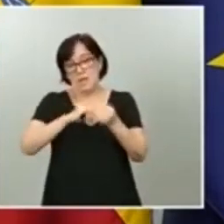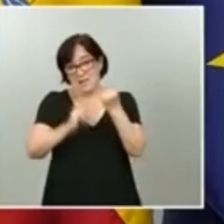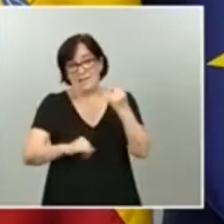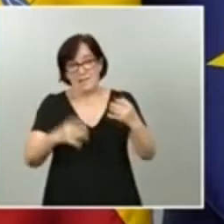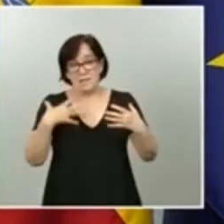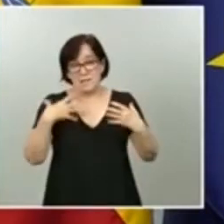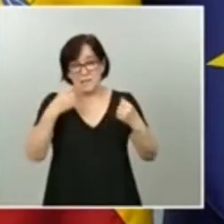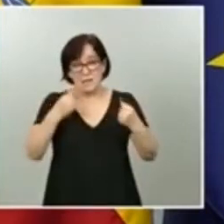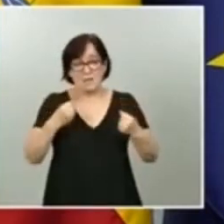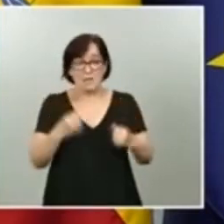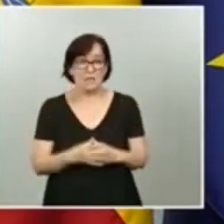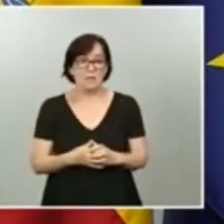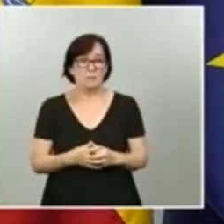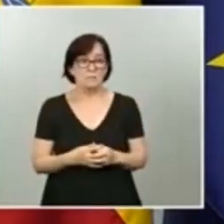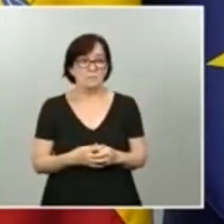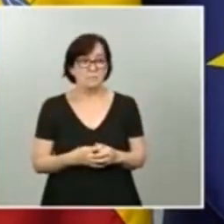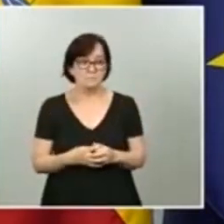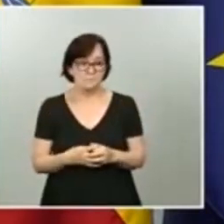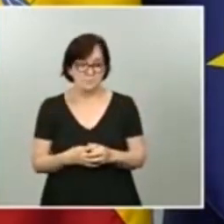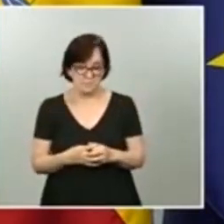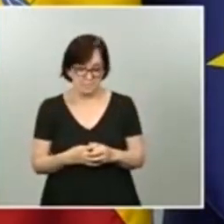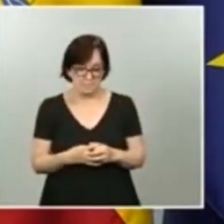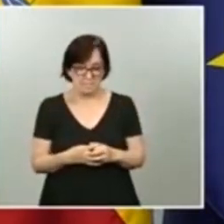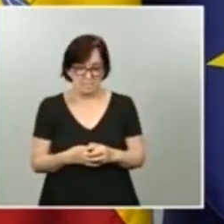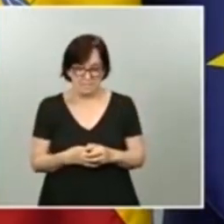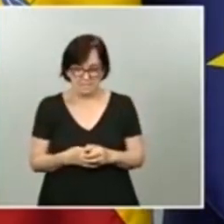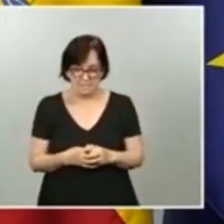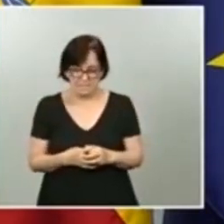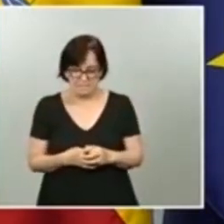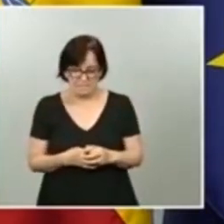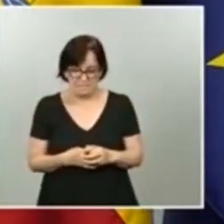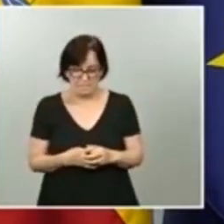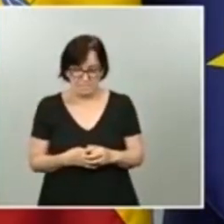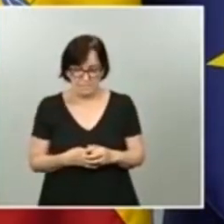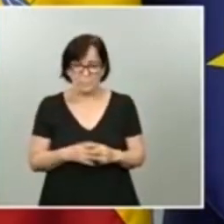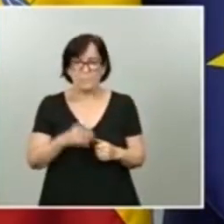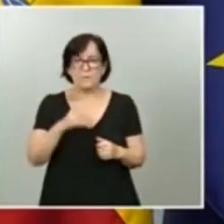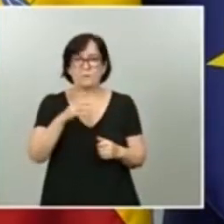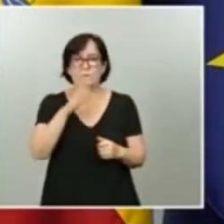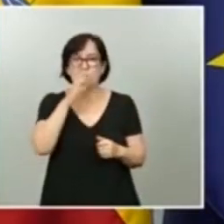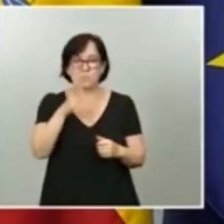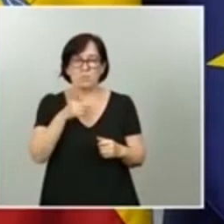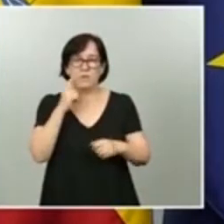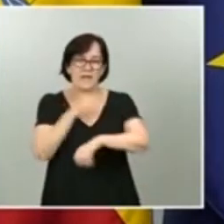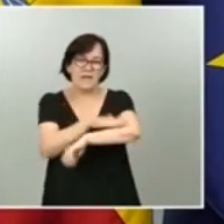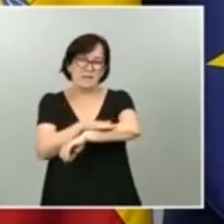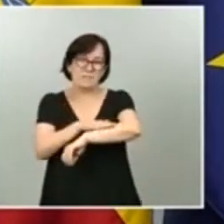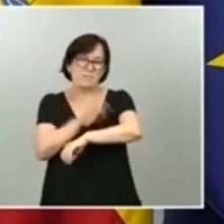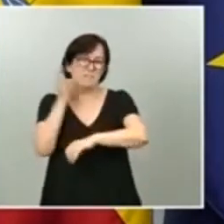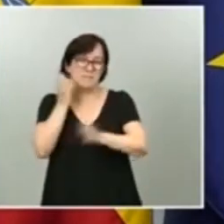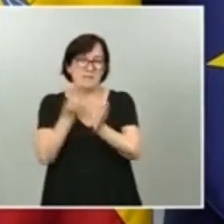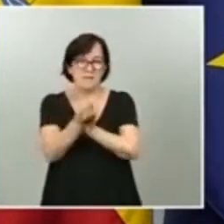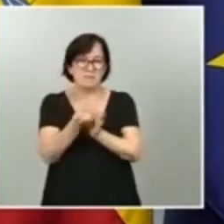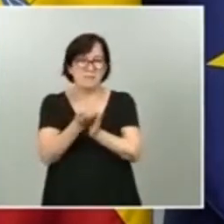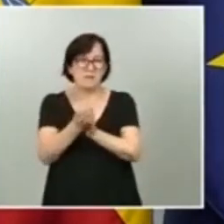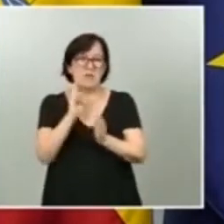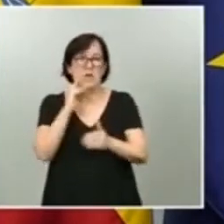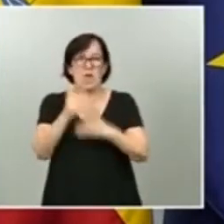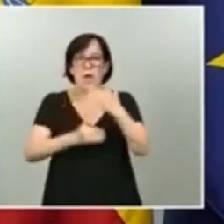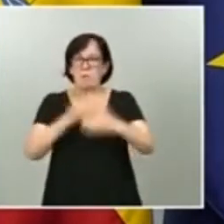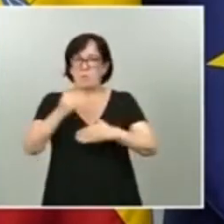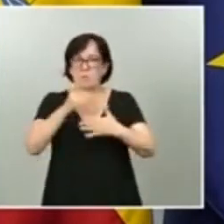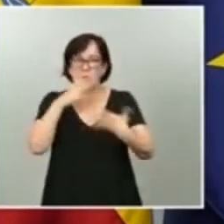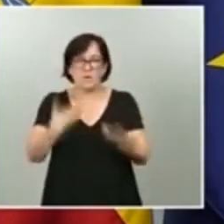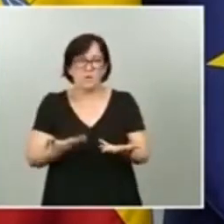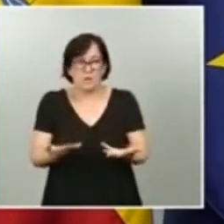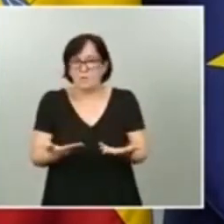por no dejar subrayar lo que ha dicho la ministra portavoz en orden a procedimientos vivos. Desde luego,